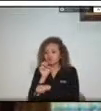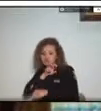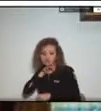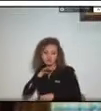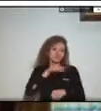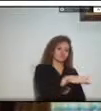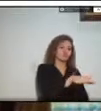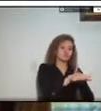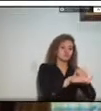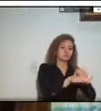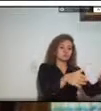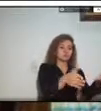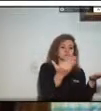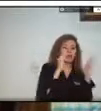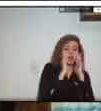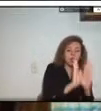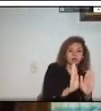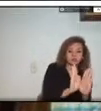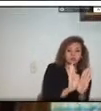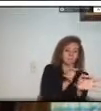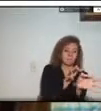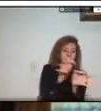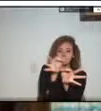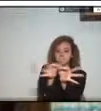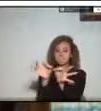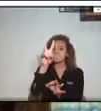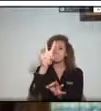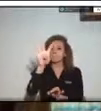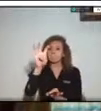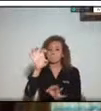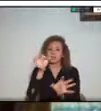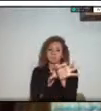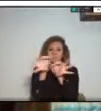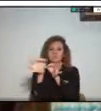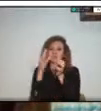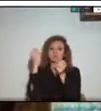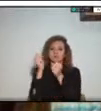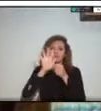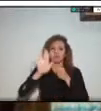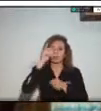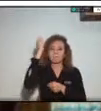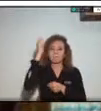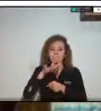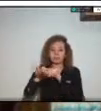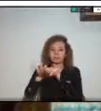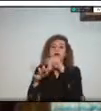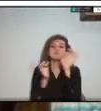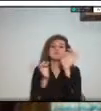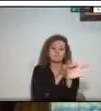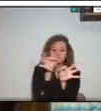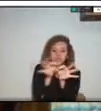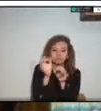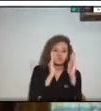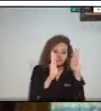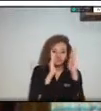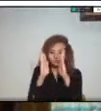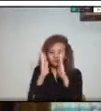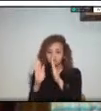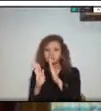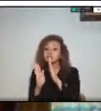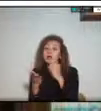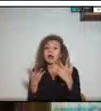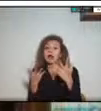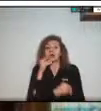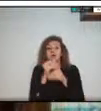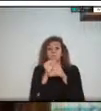lo ha venido haciendo en los 29 municipios del departamento del meta entonces esa limitación también está en nuestras redes sociales en las